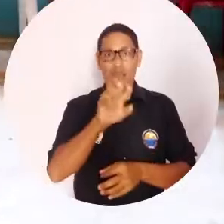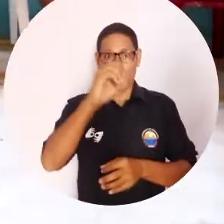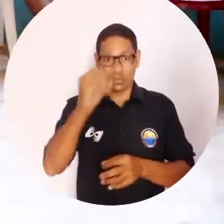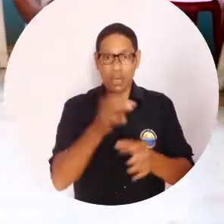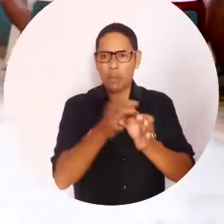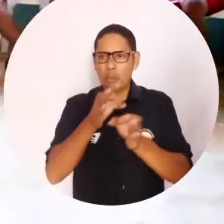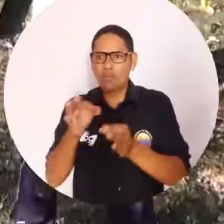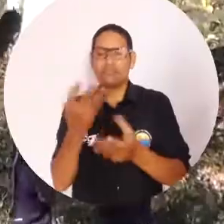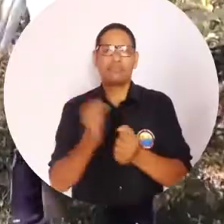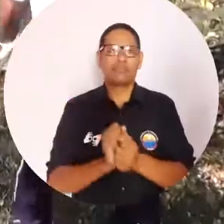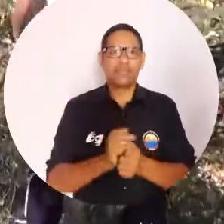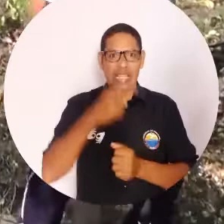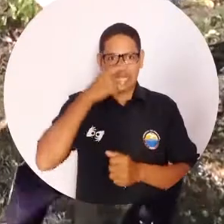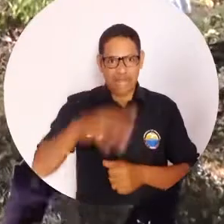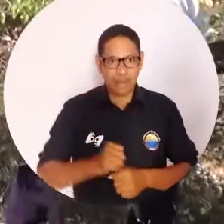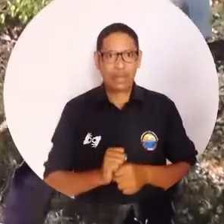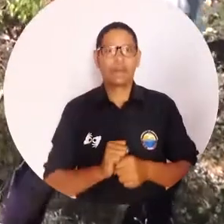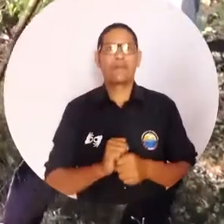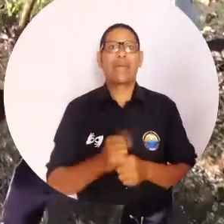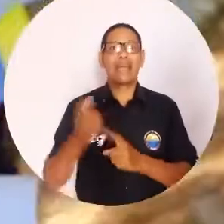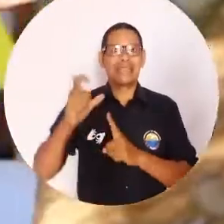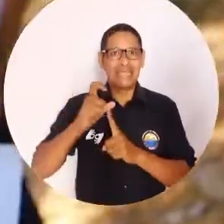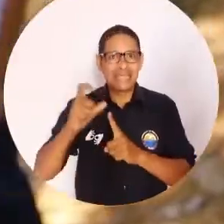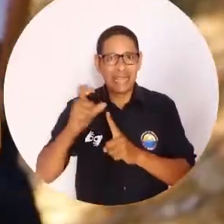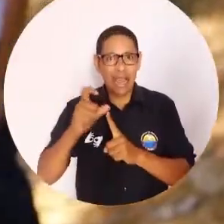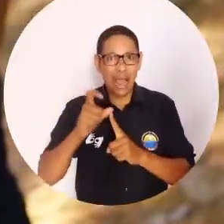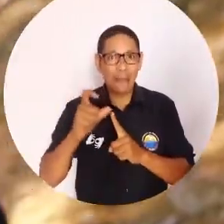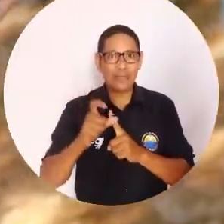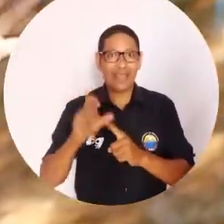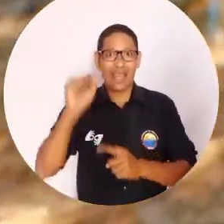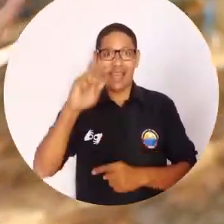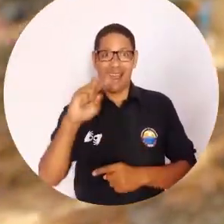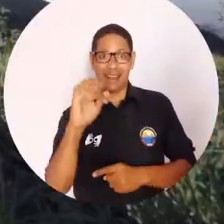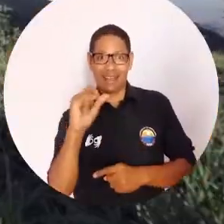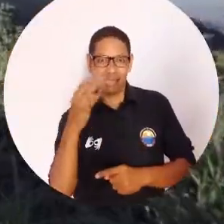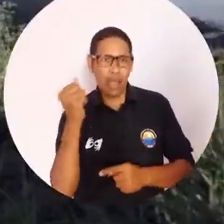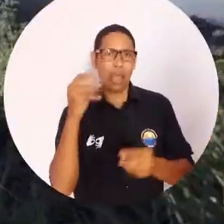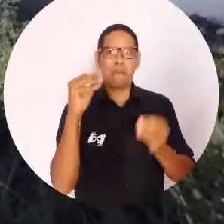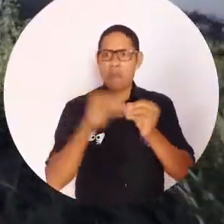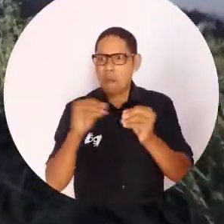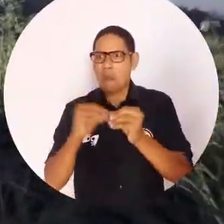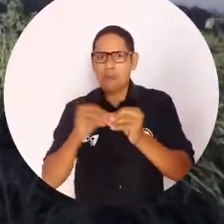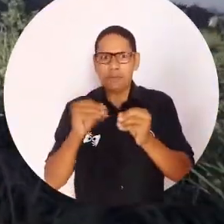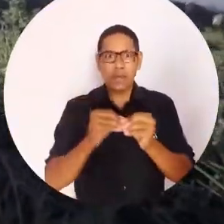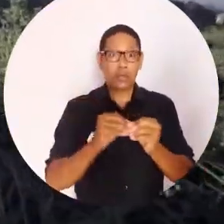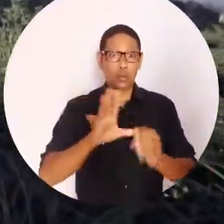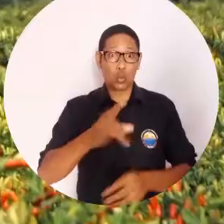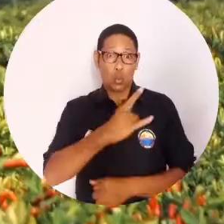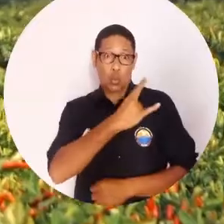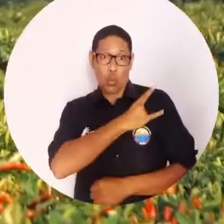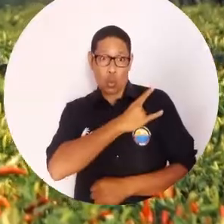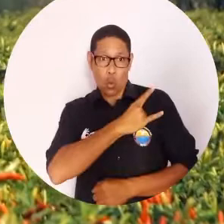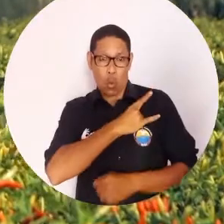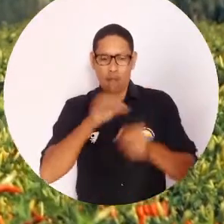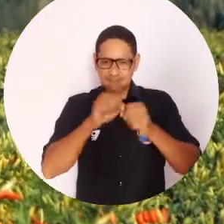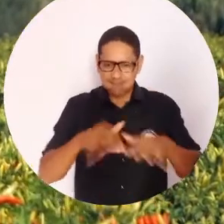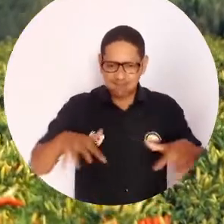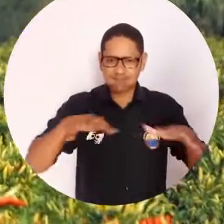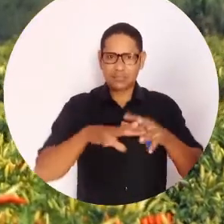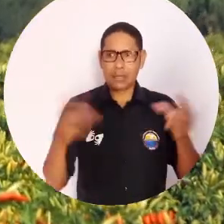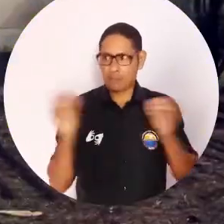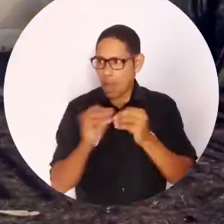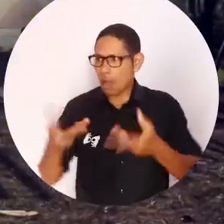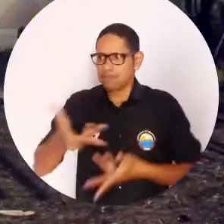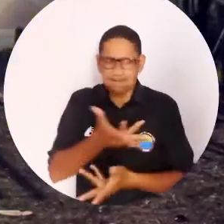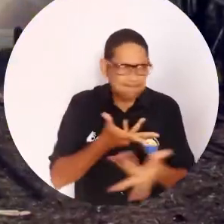municipios, de los cuales Santa Marta, Ciénaga, Aracataca y Fundación son priorizados en el departamento del Magdalena. Por ello, esta Casa de Estudios